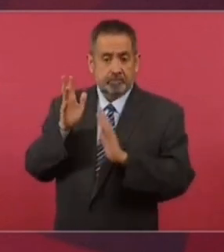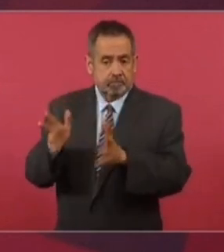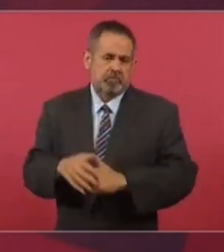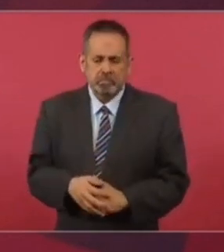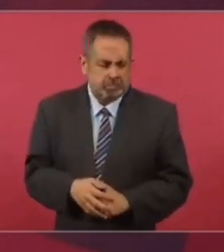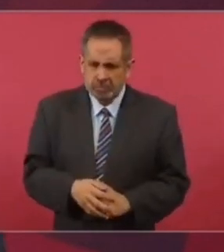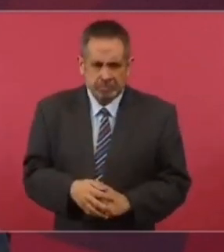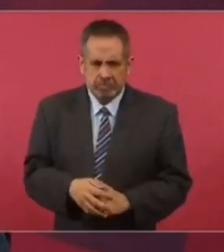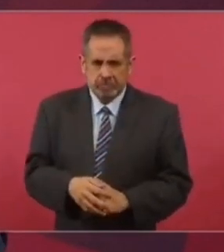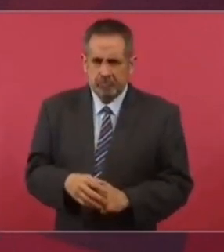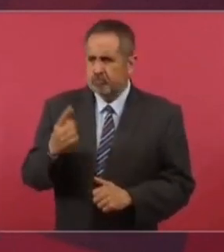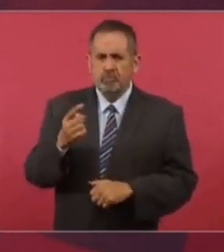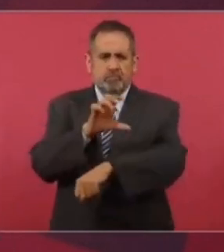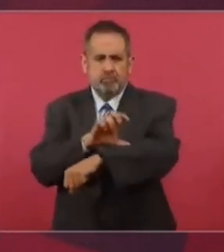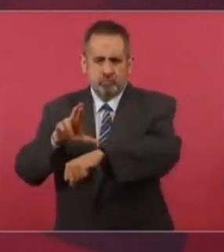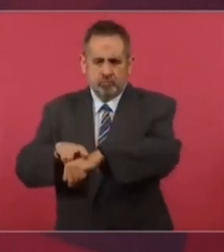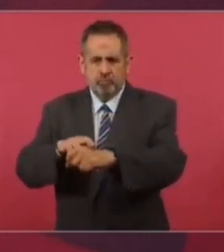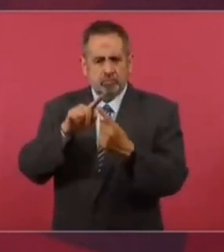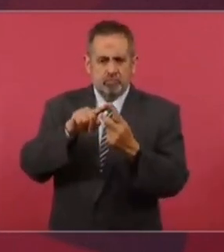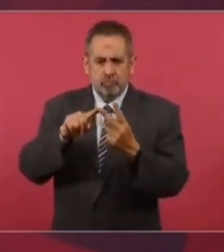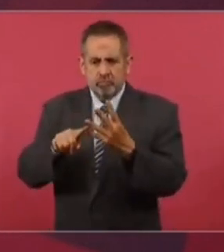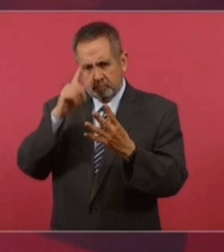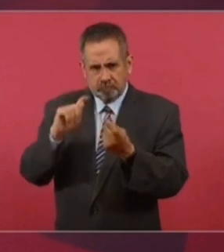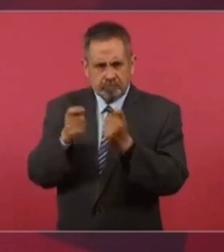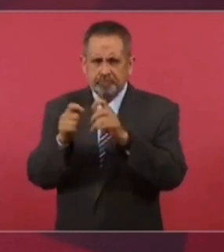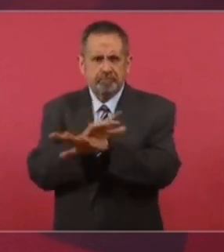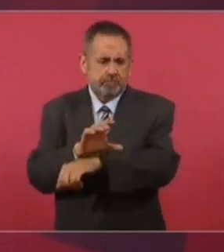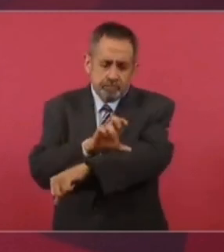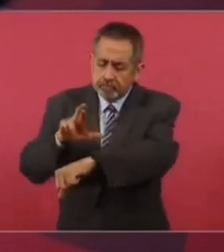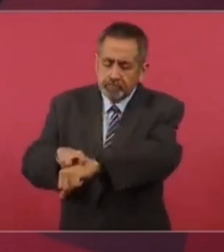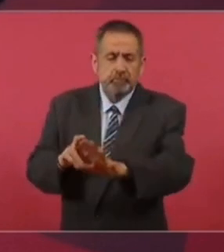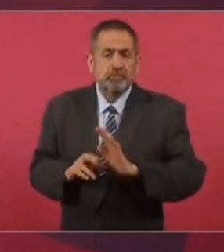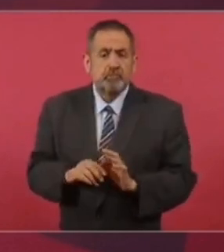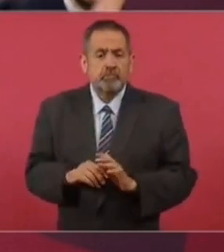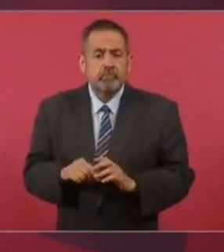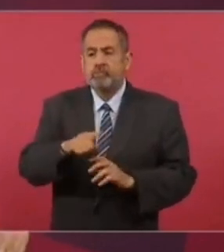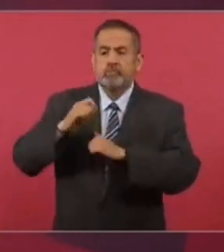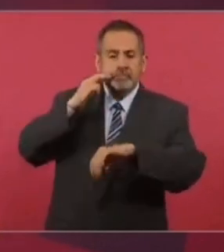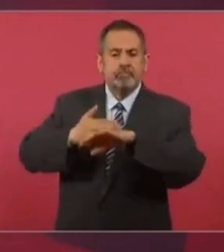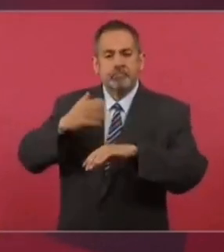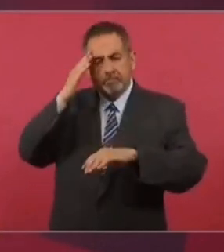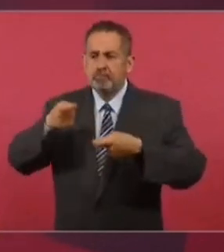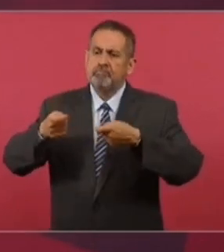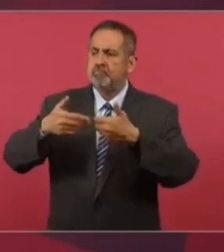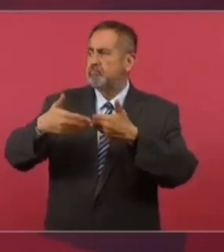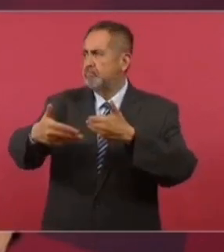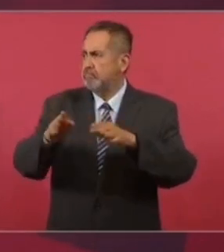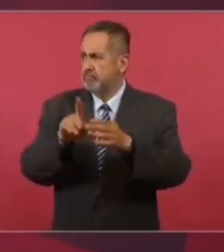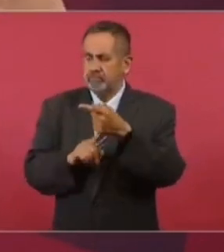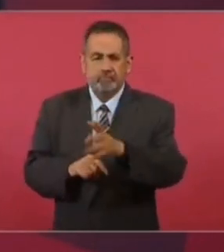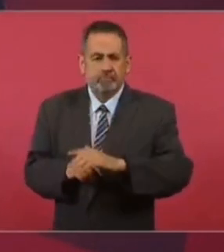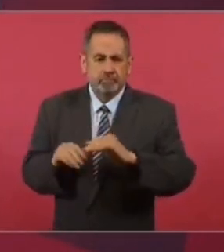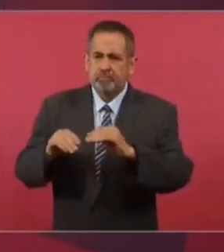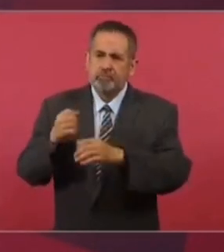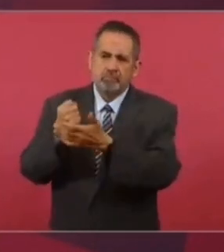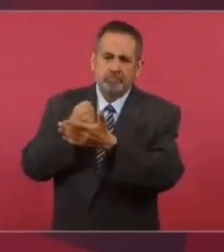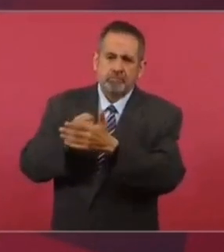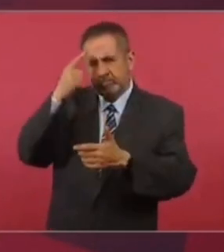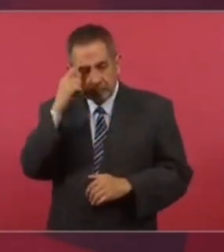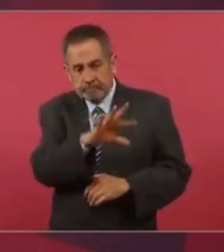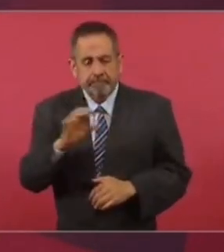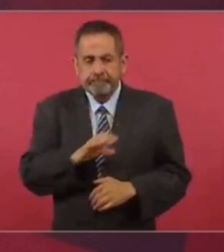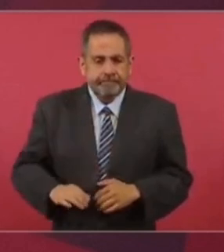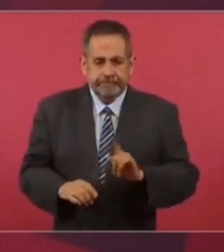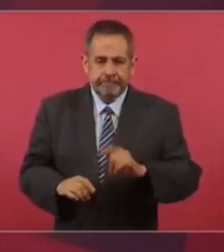un coordinador o coordinadora de la transformación. Es quien va a dirigir el movimiento de transformación hacia